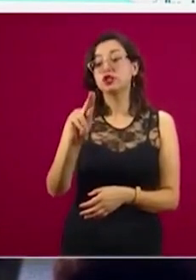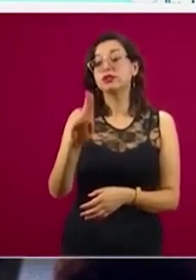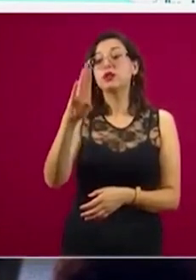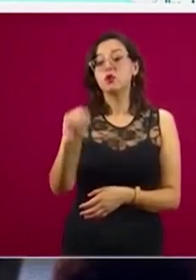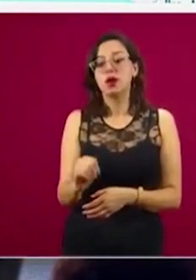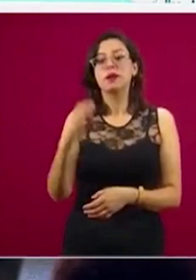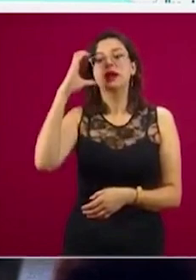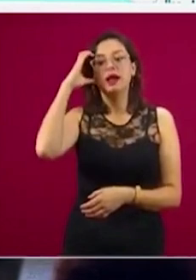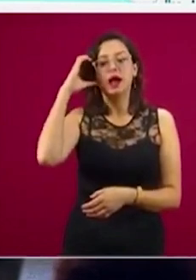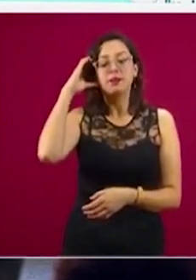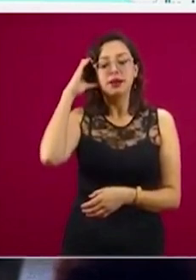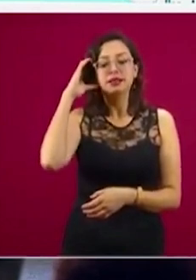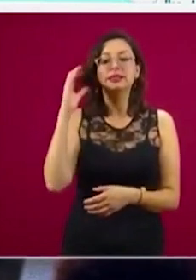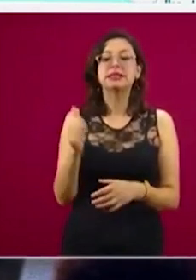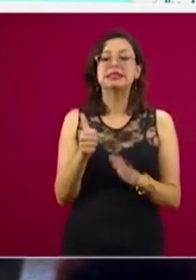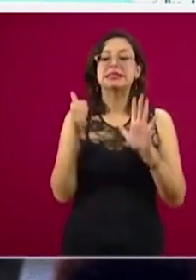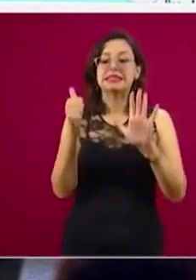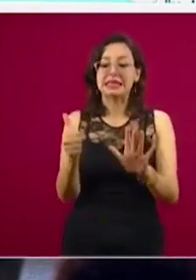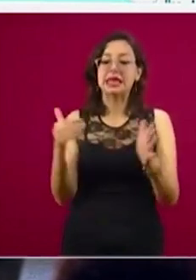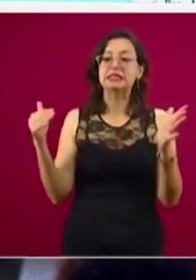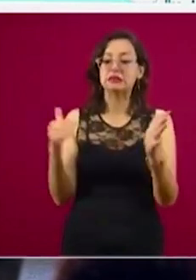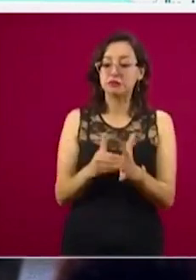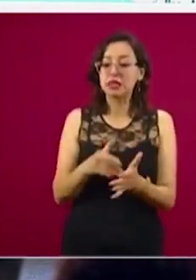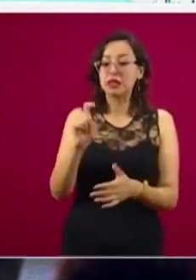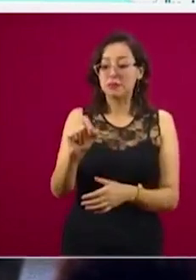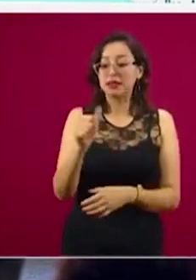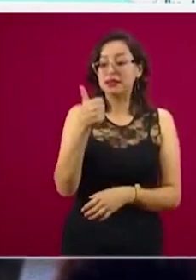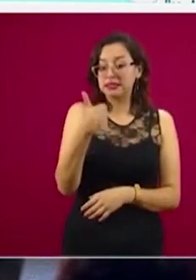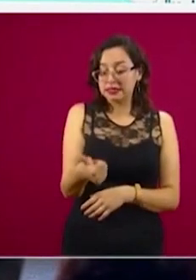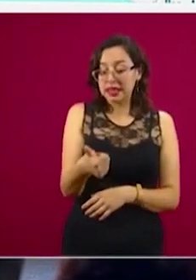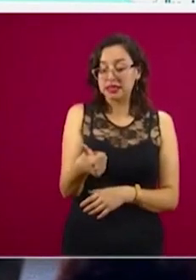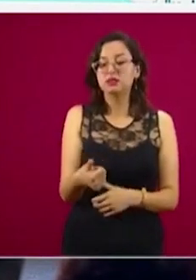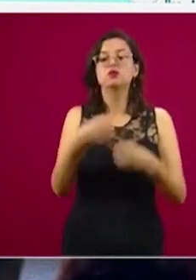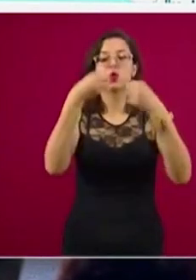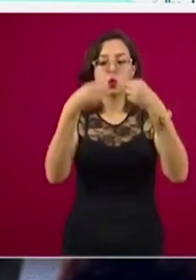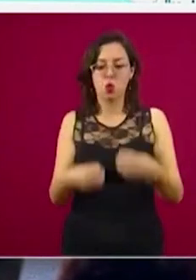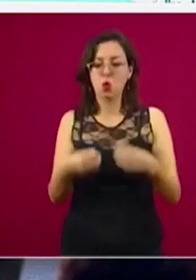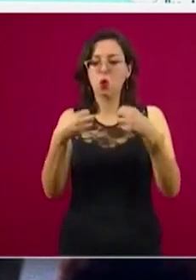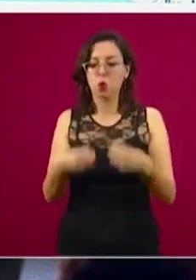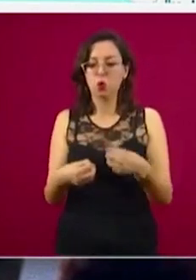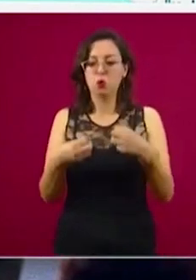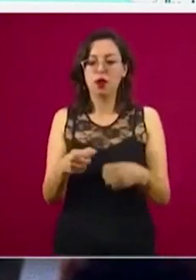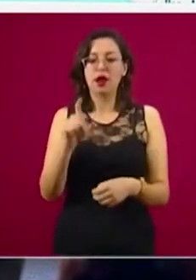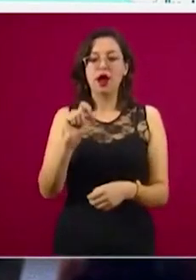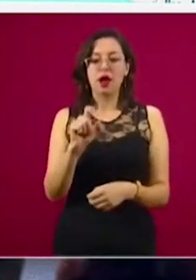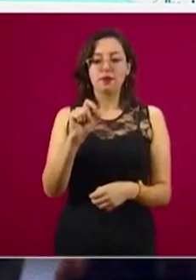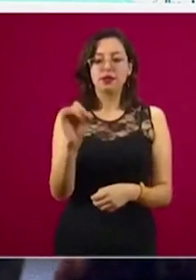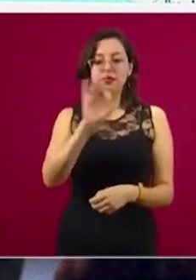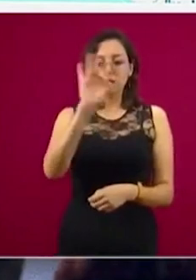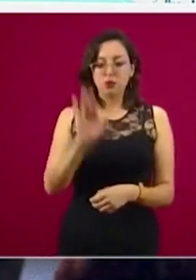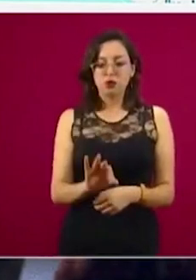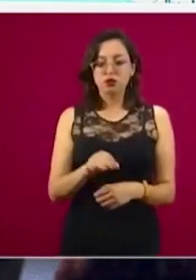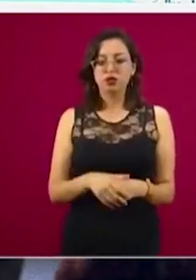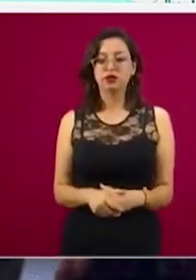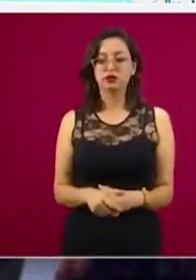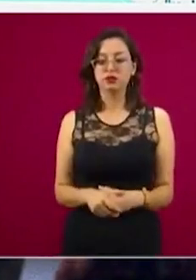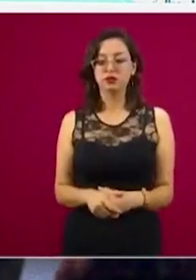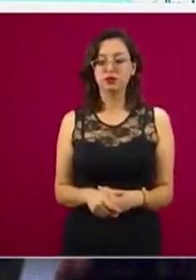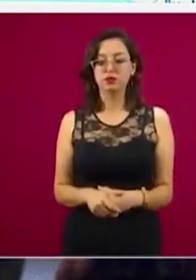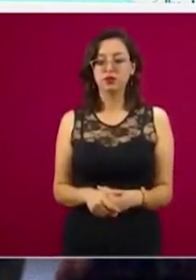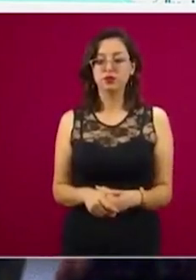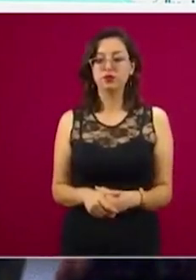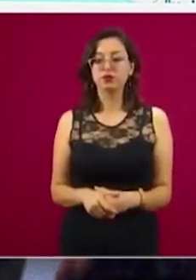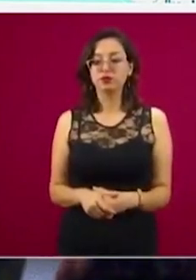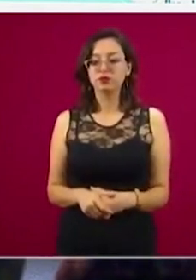ellas seis mil 26, es decir, el 29 por ciento, se encuentran en este momento ocupadas, el resto están